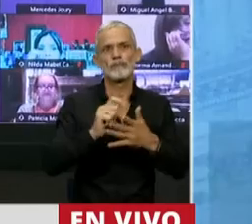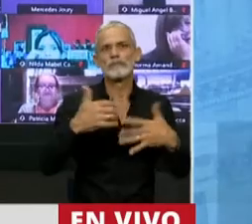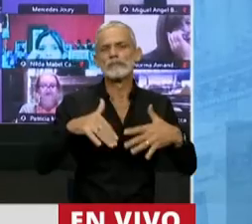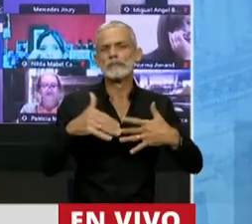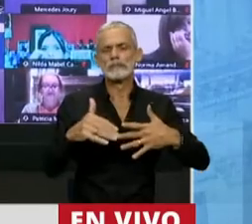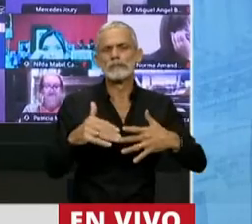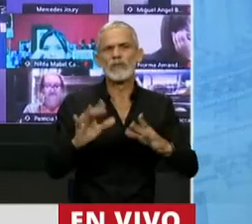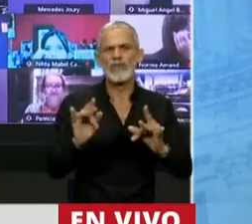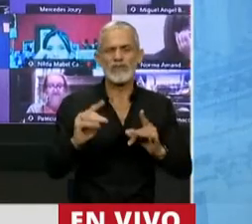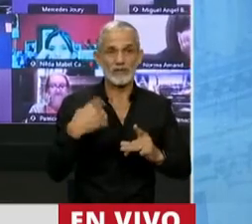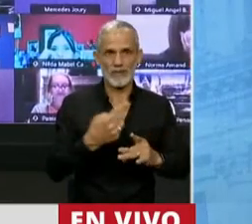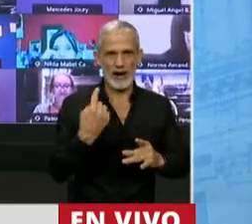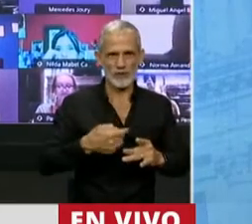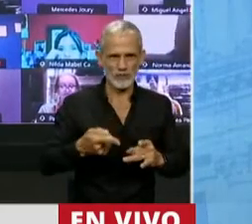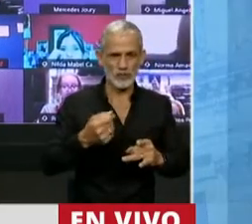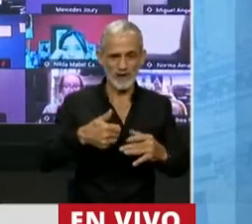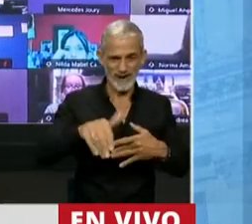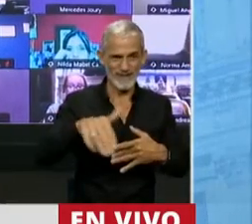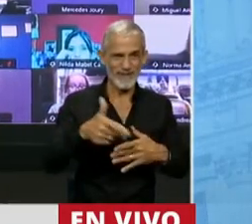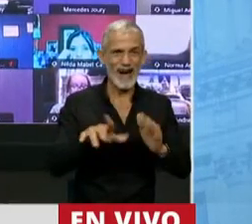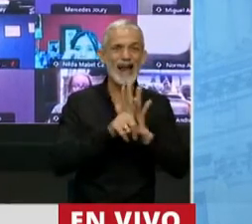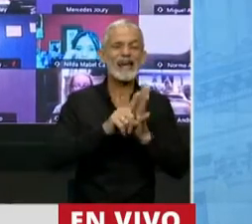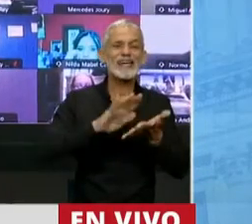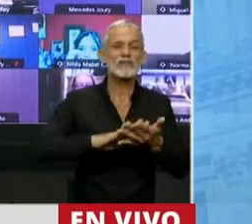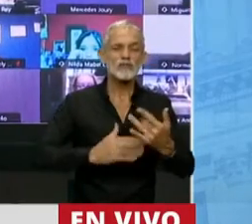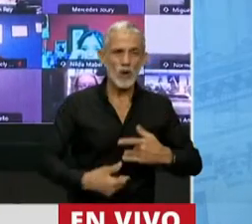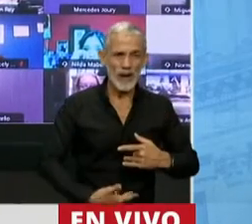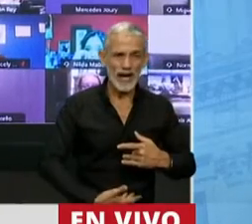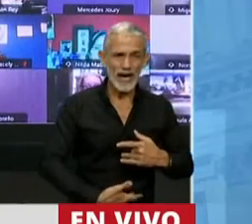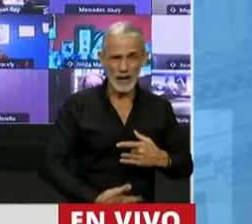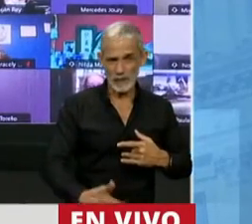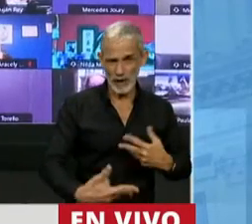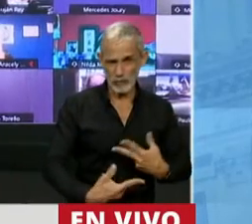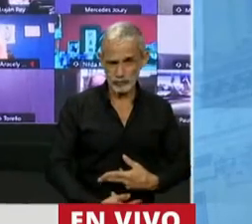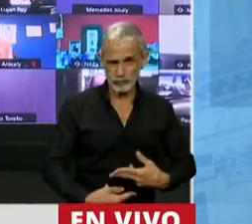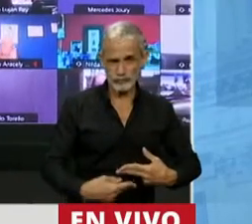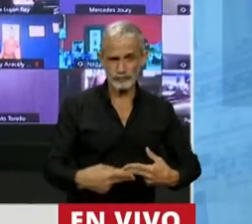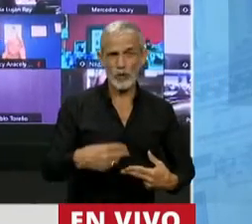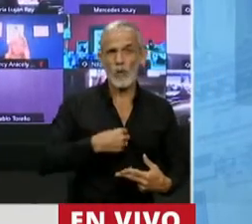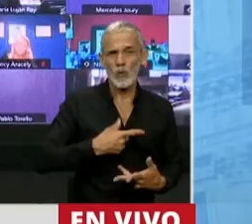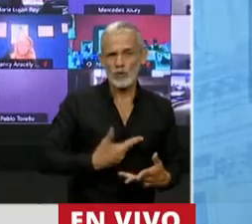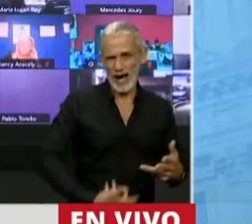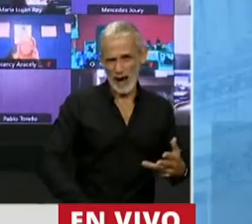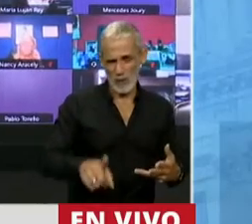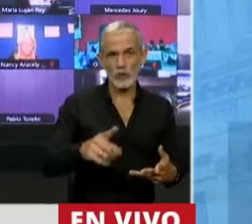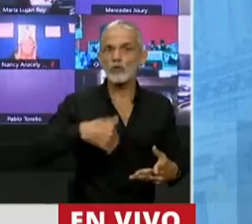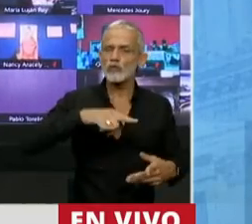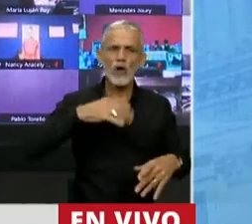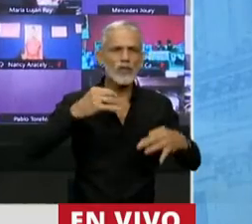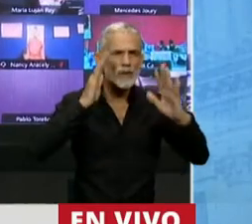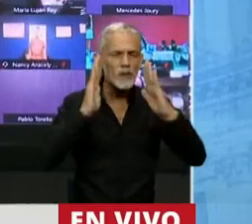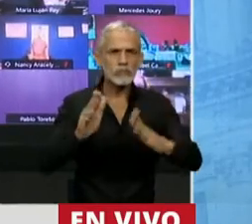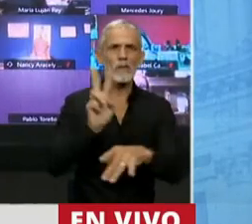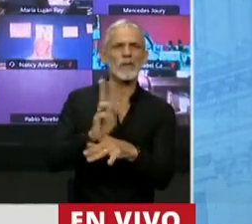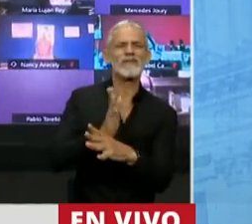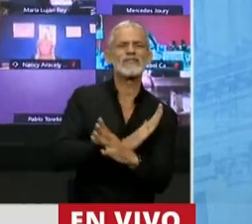y que en breve vamos a estar tratando la ley de interrupción voluntaria del embarazo, si nosotros no ponemos foco en la